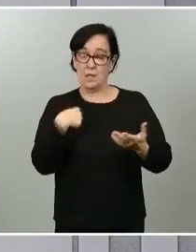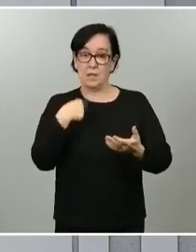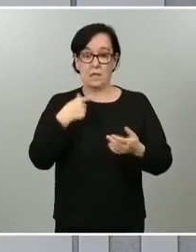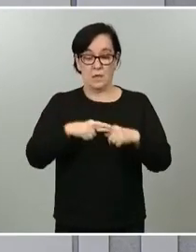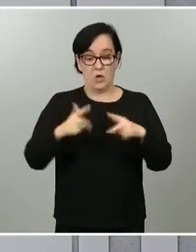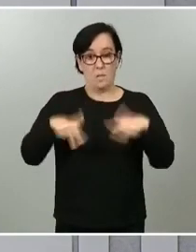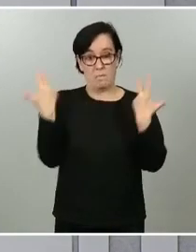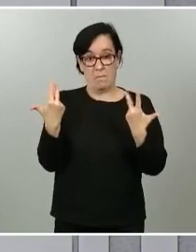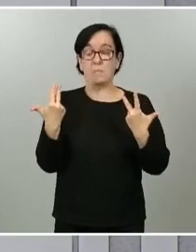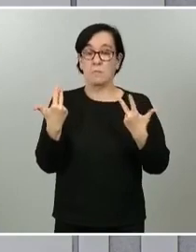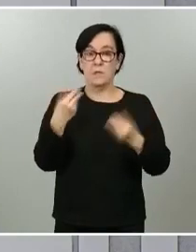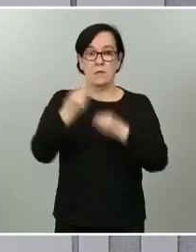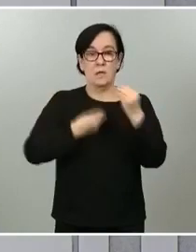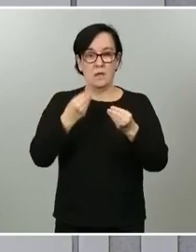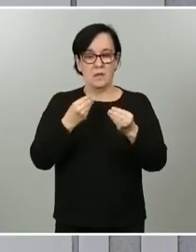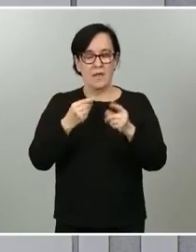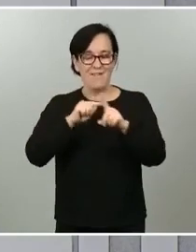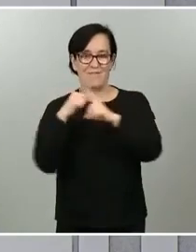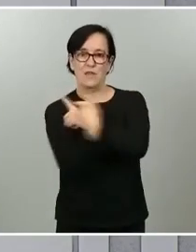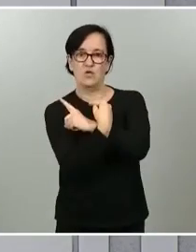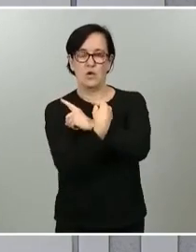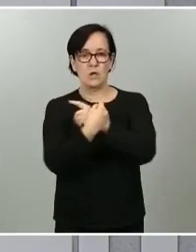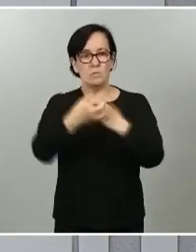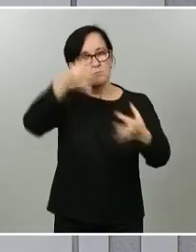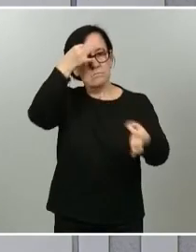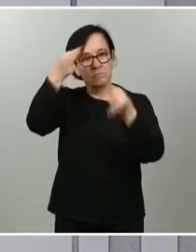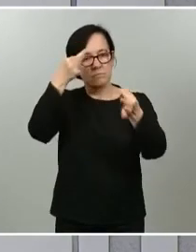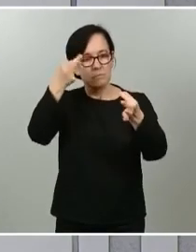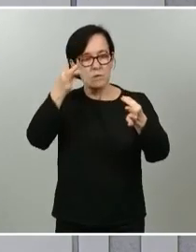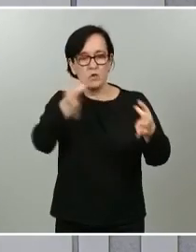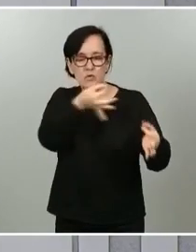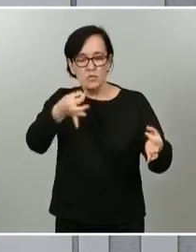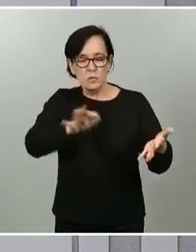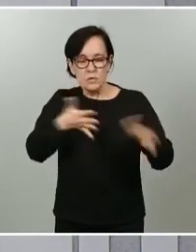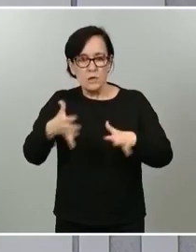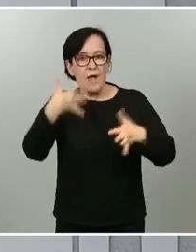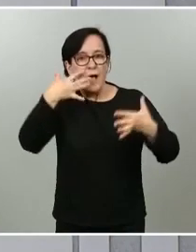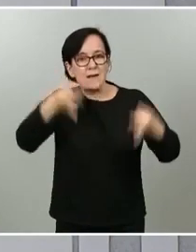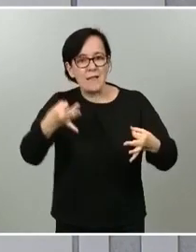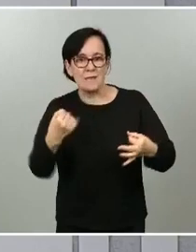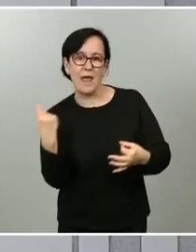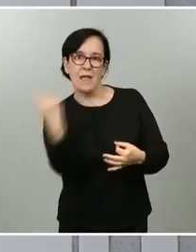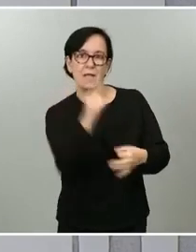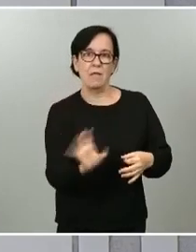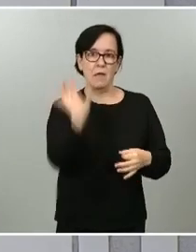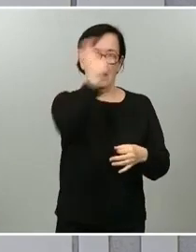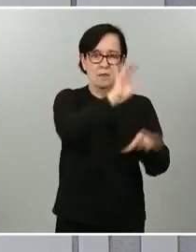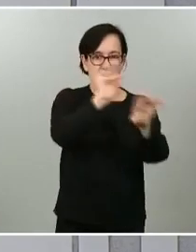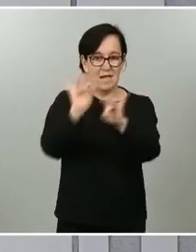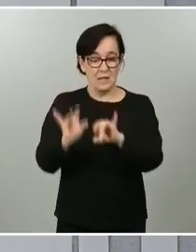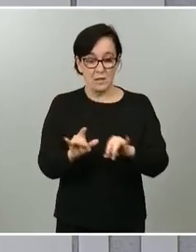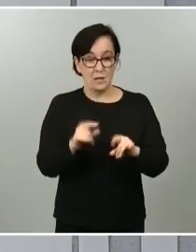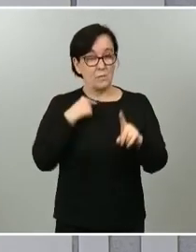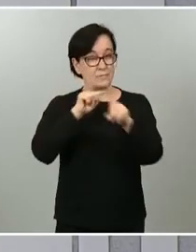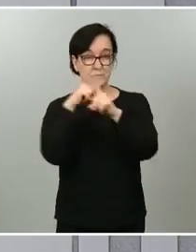medida de lo posible, que esos indicadores se ajusten como un guante a la realidad de esos territorios. Esos son los indicadores, los